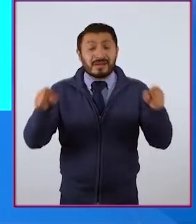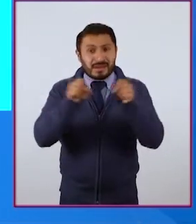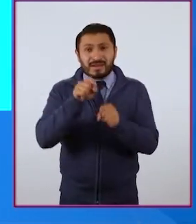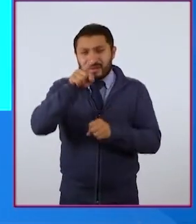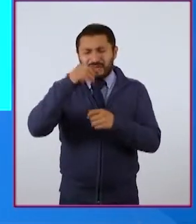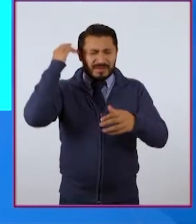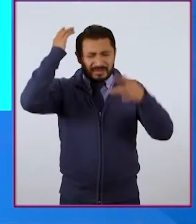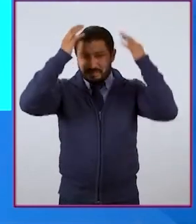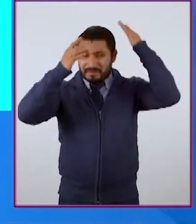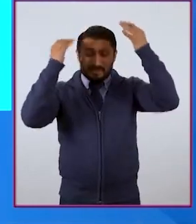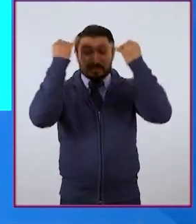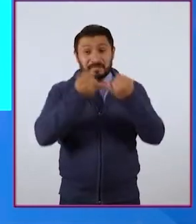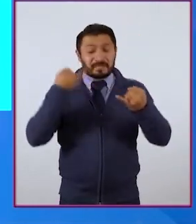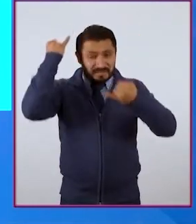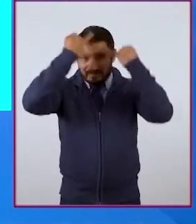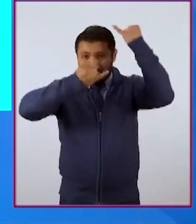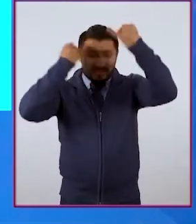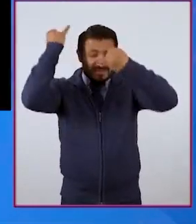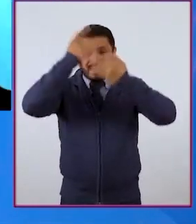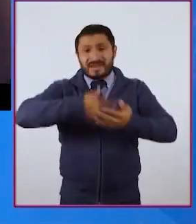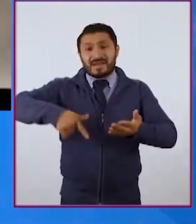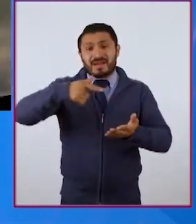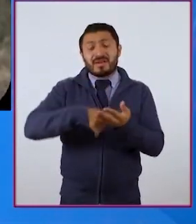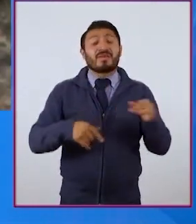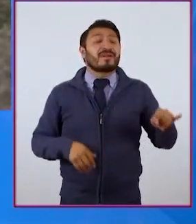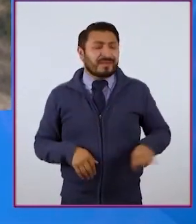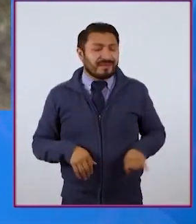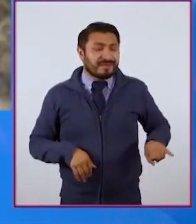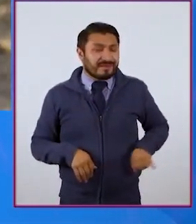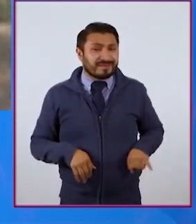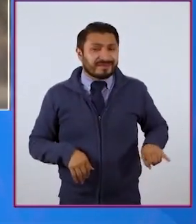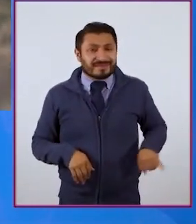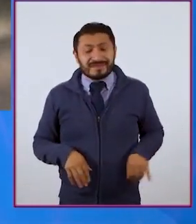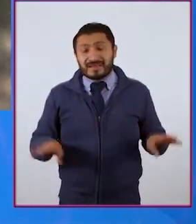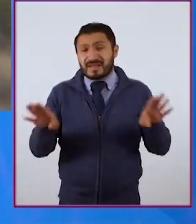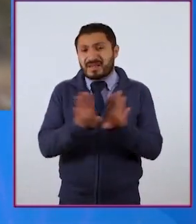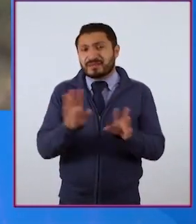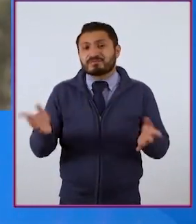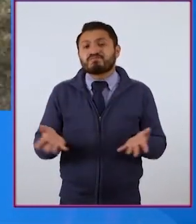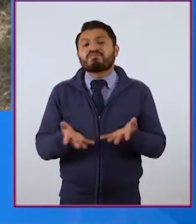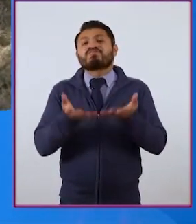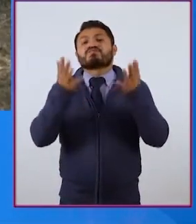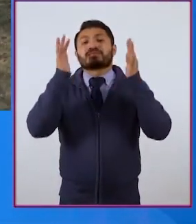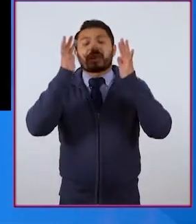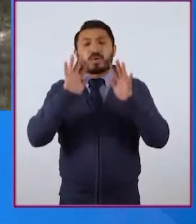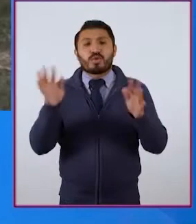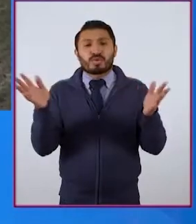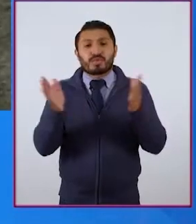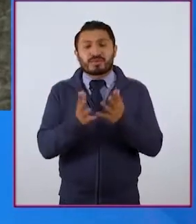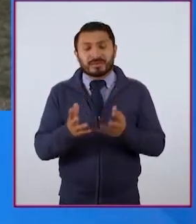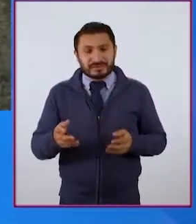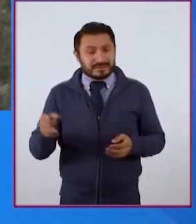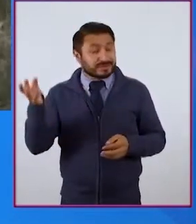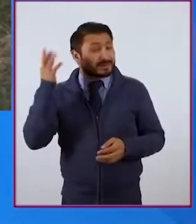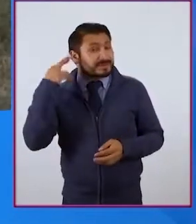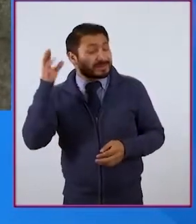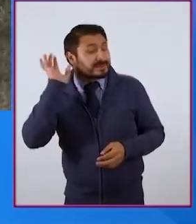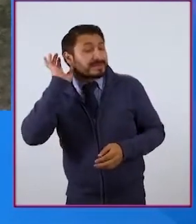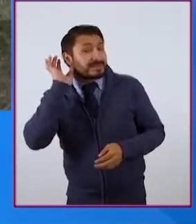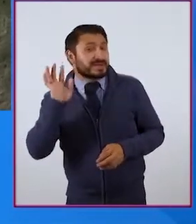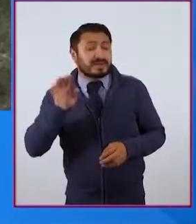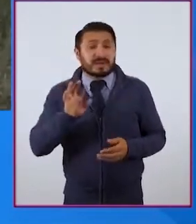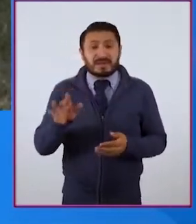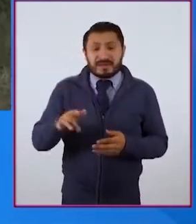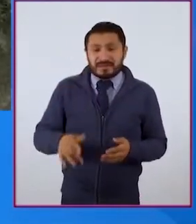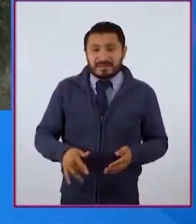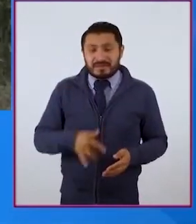Imagina un lugar que te parezca interesante. ¿Cómo son los olores, sus sonidos, la textura del piso